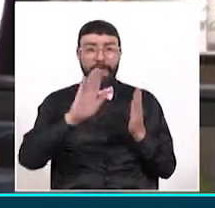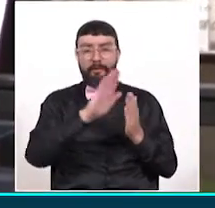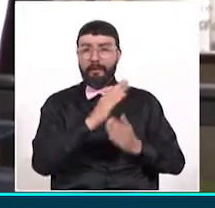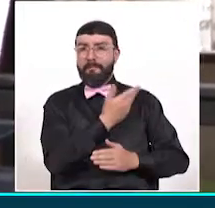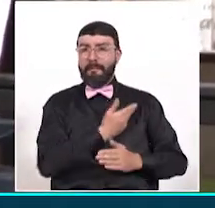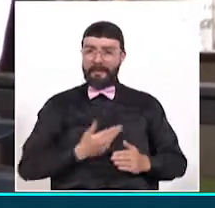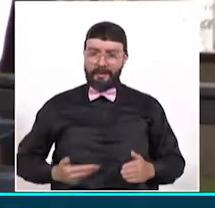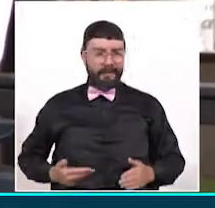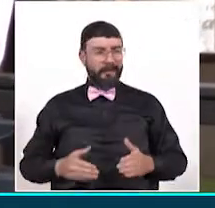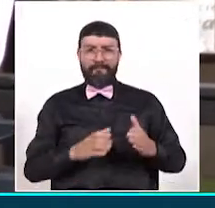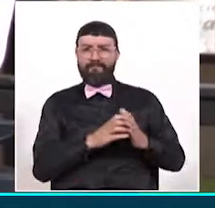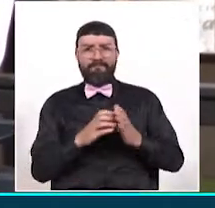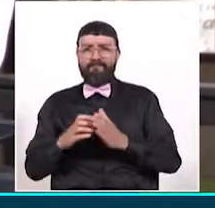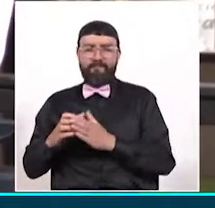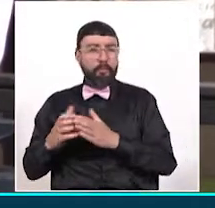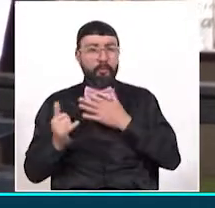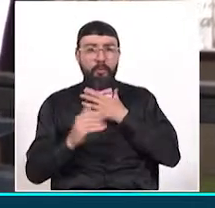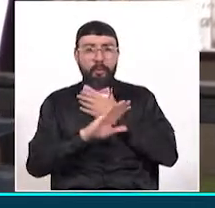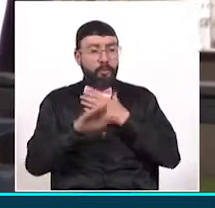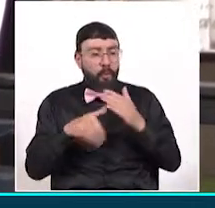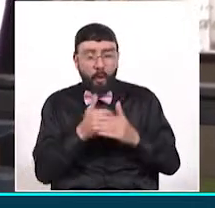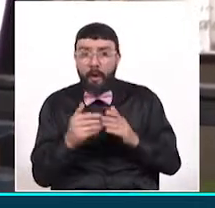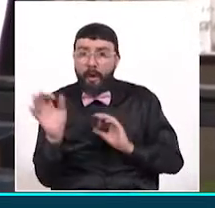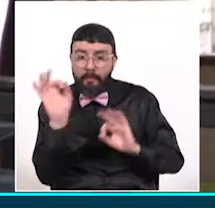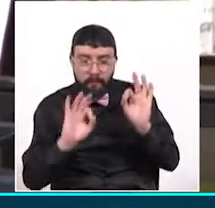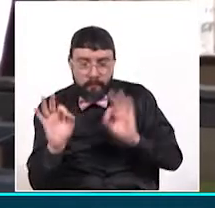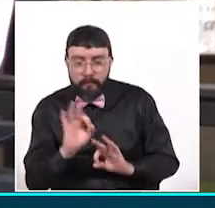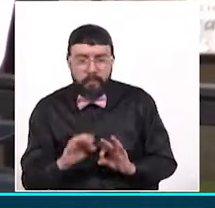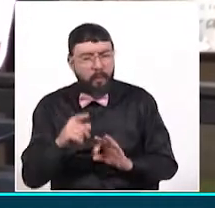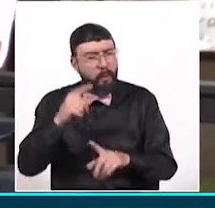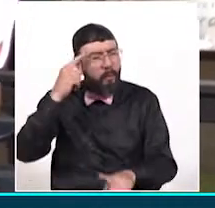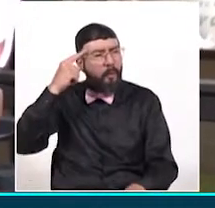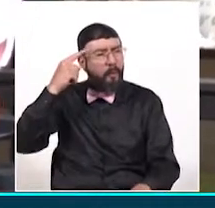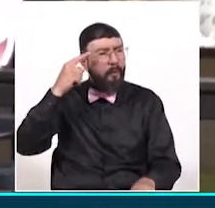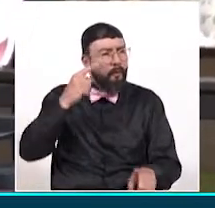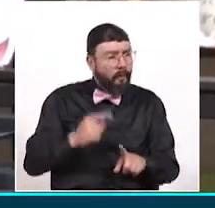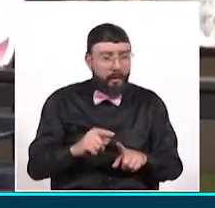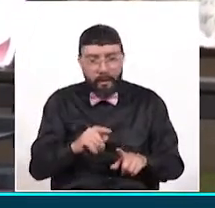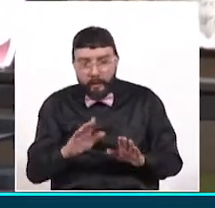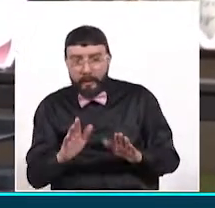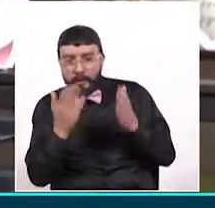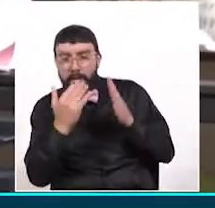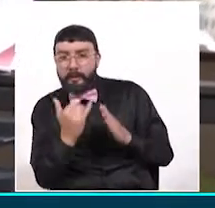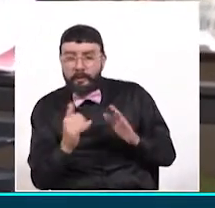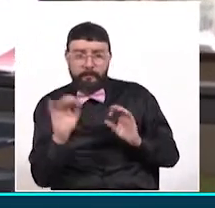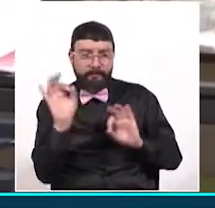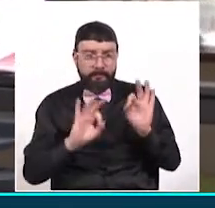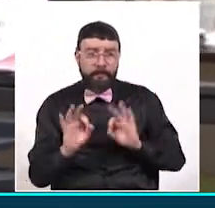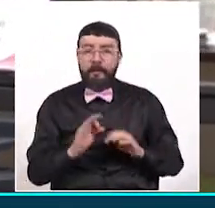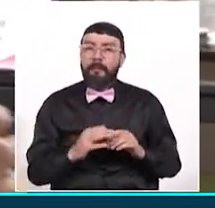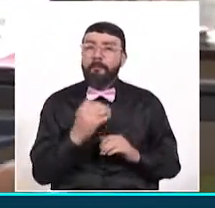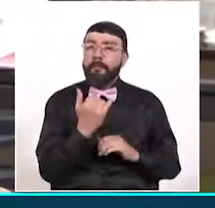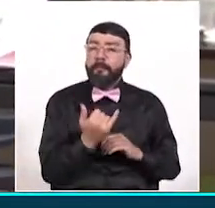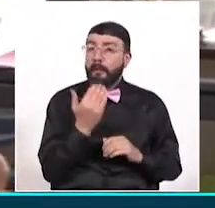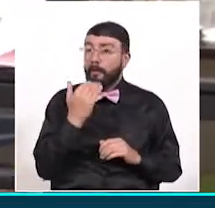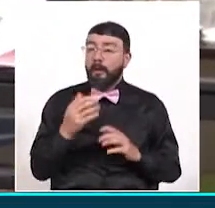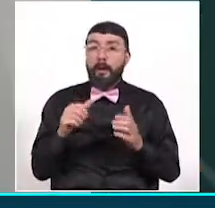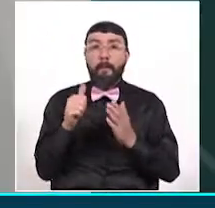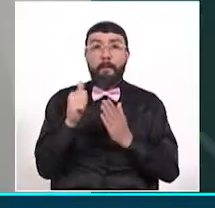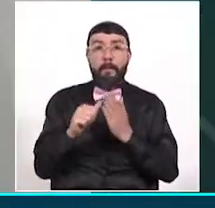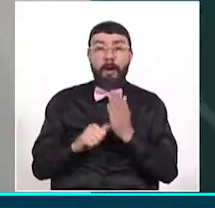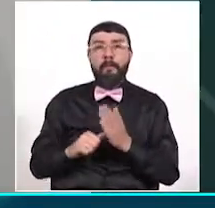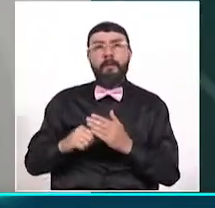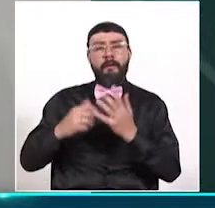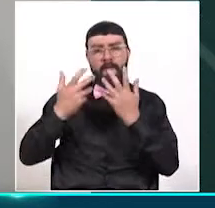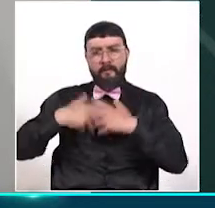todo ello acomodado y dirigido a la reactivación empresarial. El programa de fábricas de productividad, el